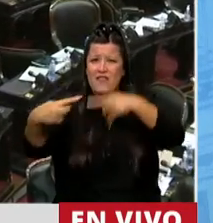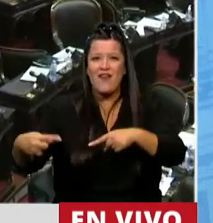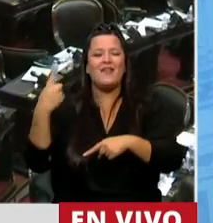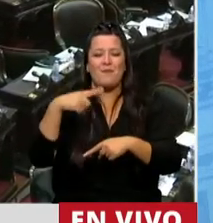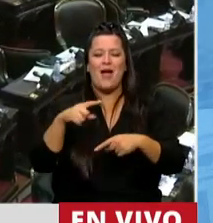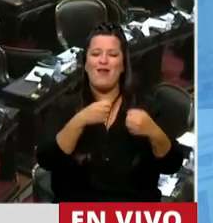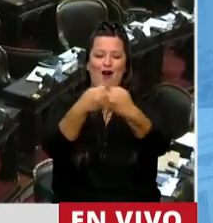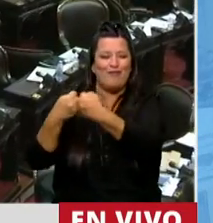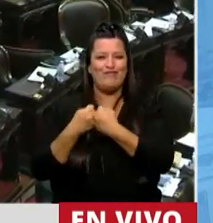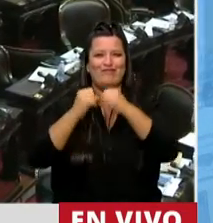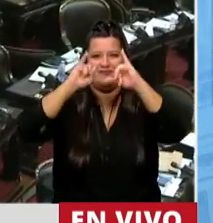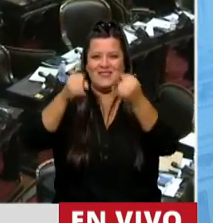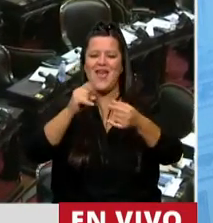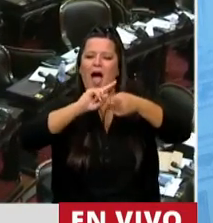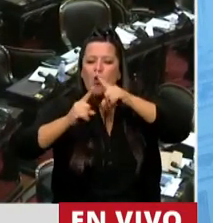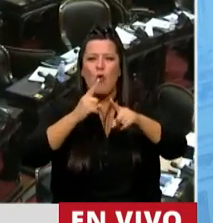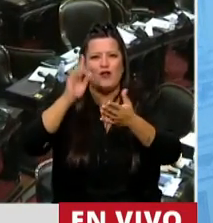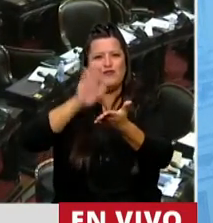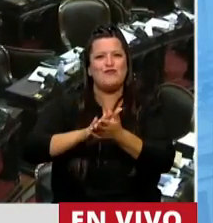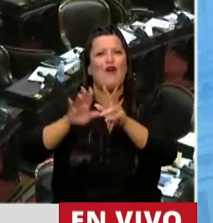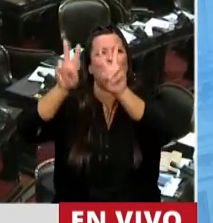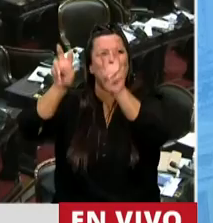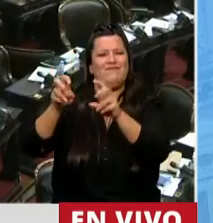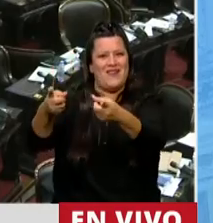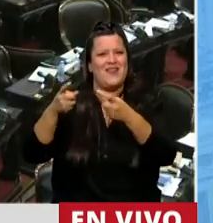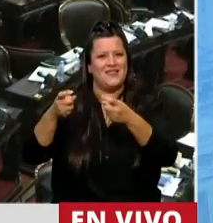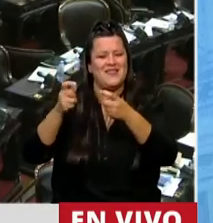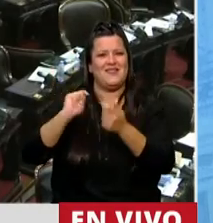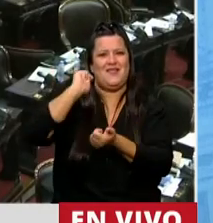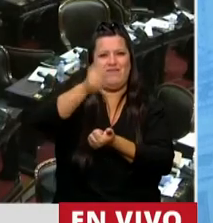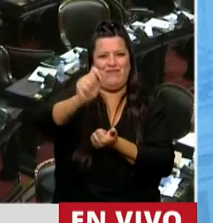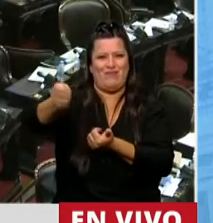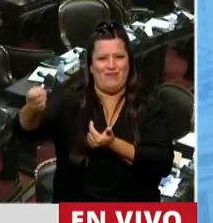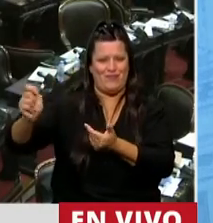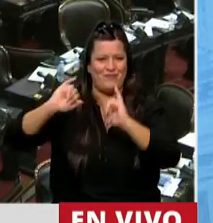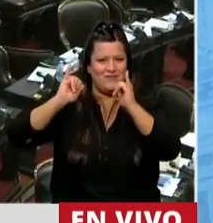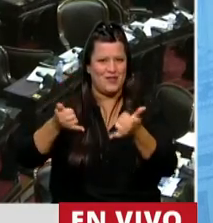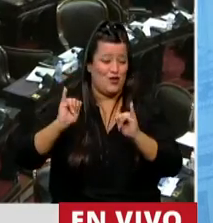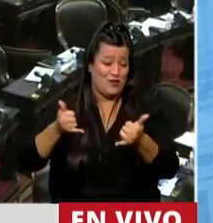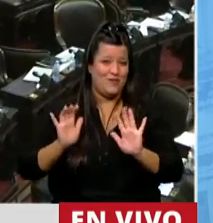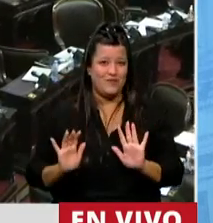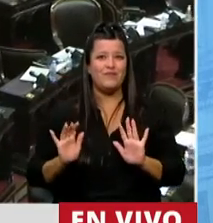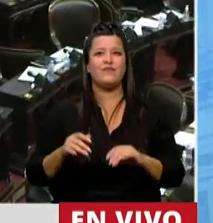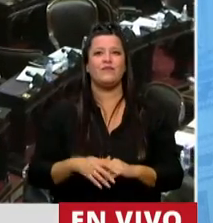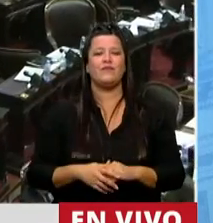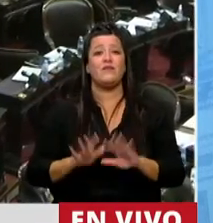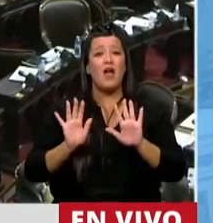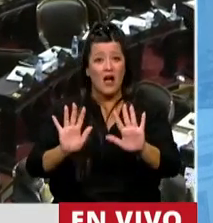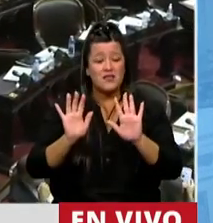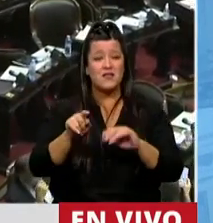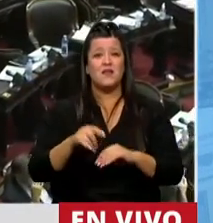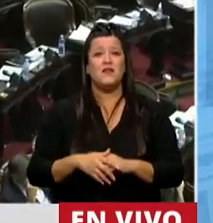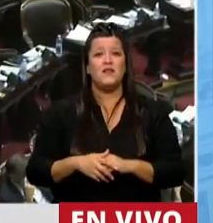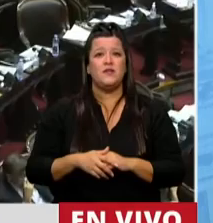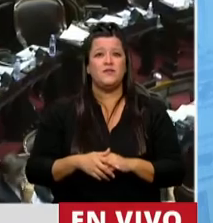en tratar de ponernos de acuerdo en la necesidad de esta reparación. Con este espíritu, Presidenta,